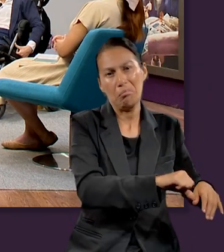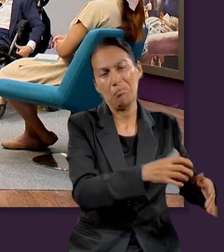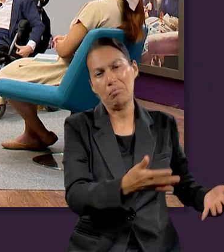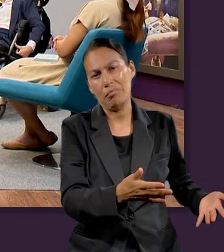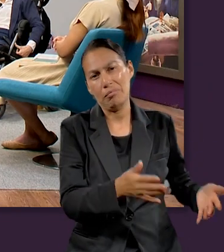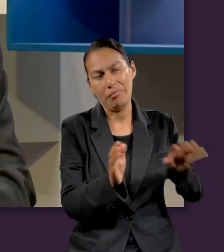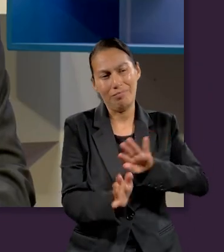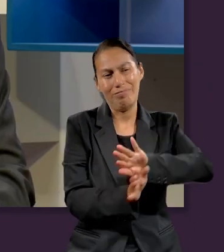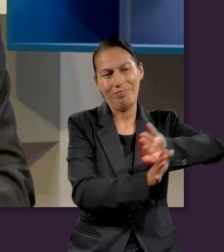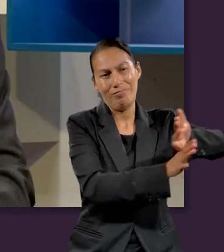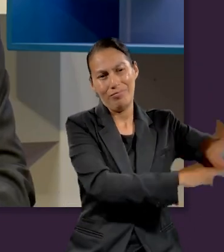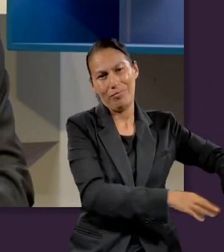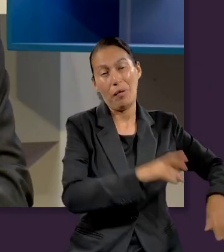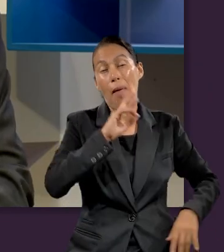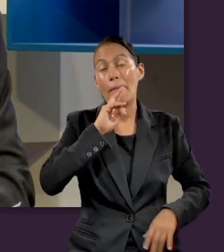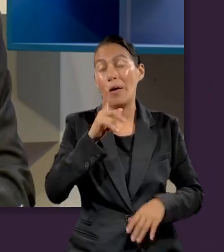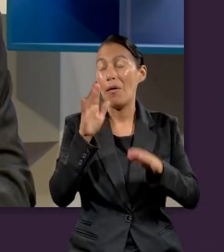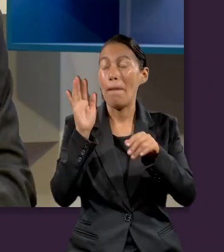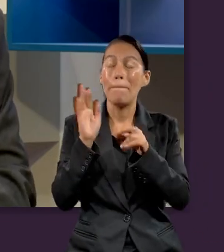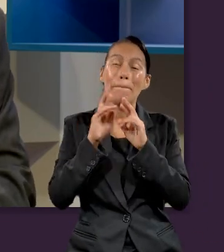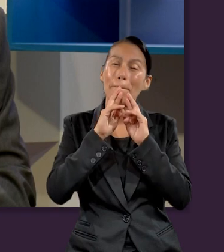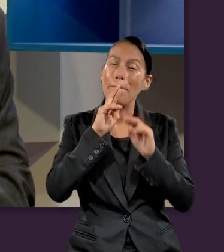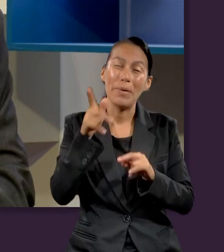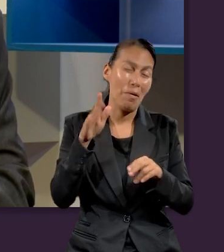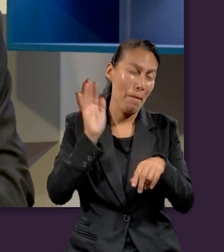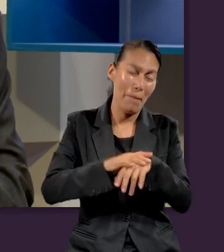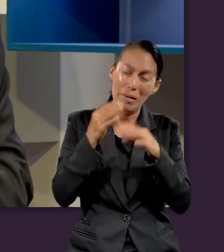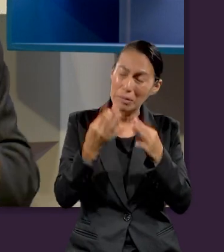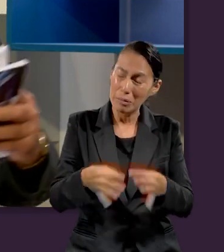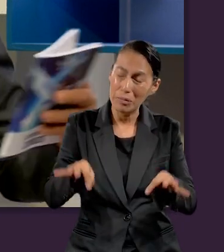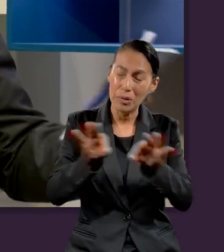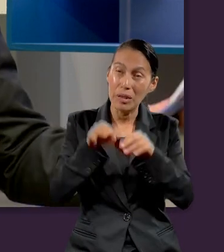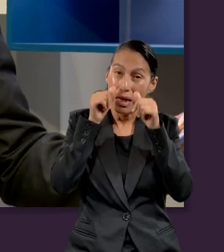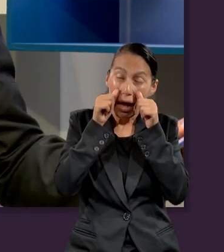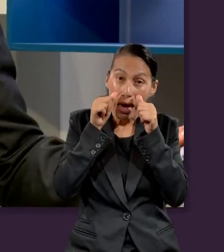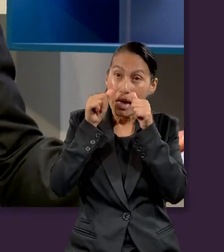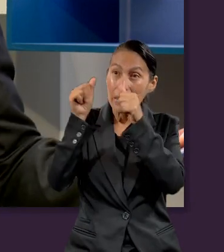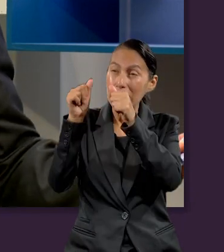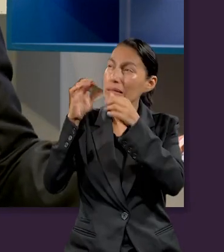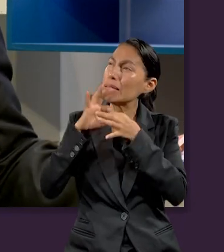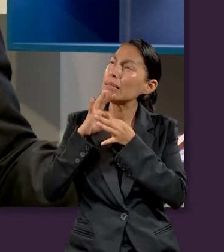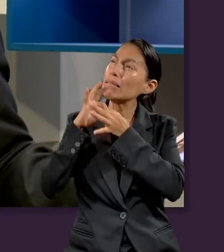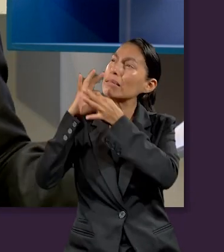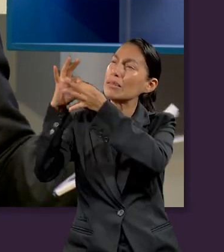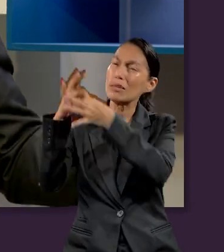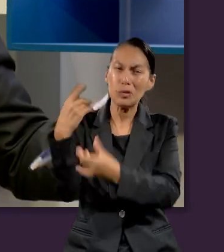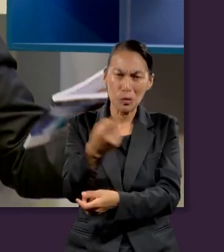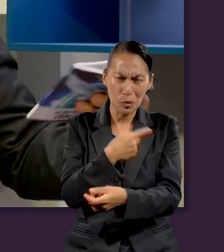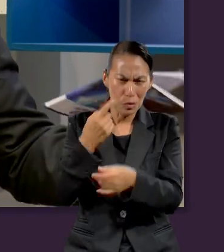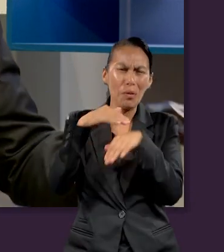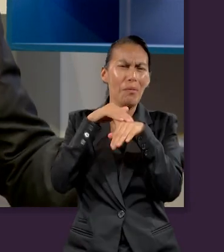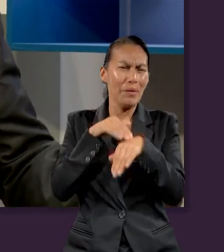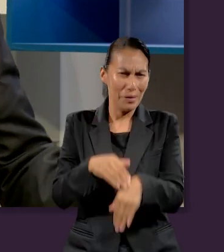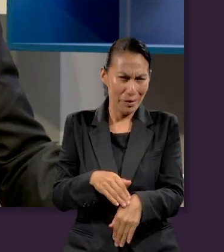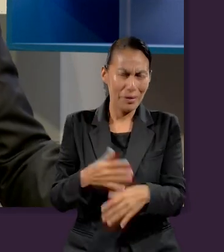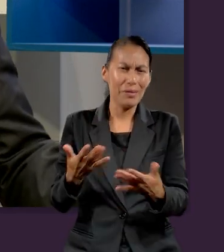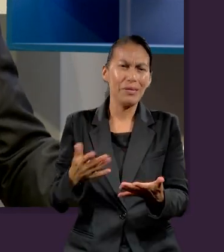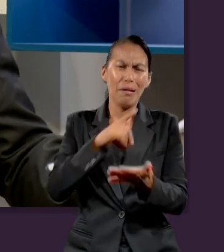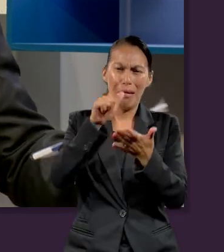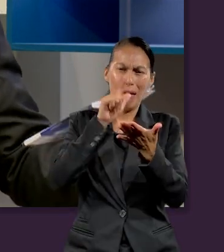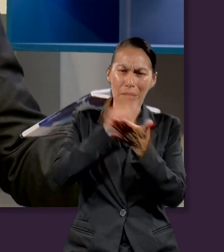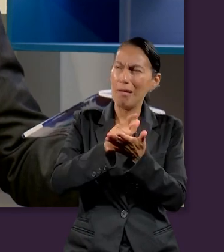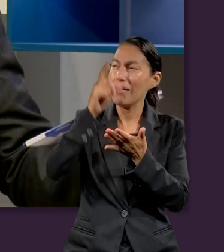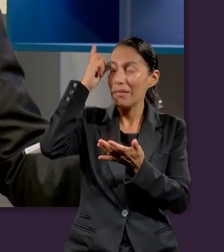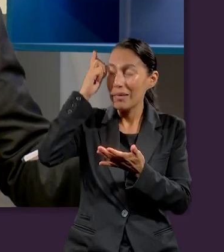contarnos, estamos haciendo este repaso muy, muy interesante, porque siempre queremos contarnos entre los obedientes,